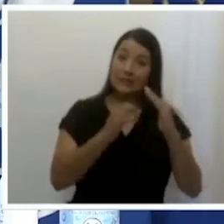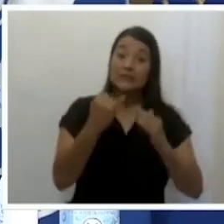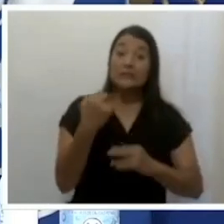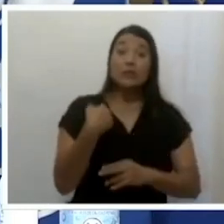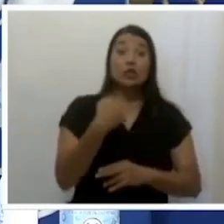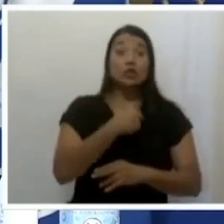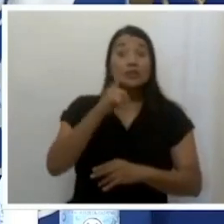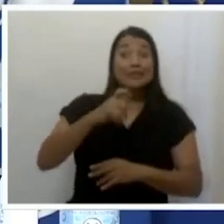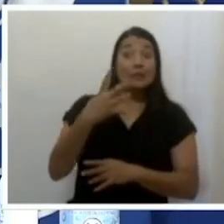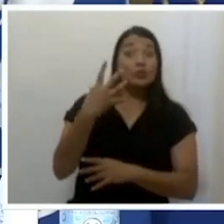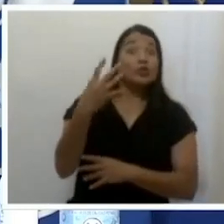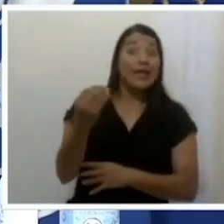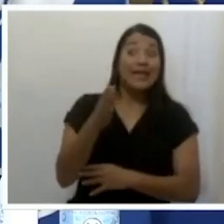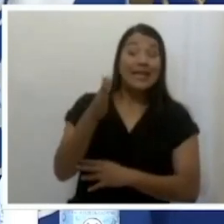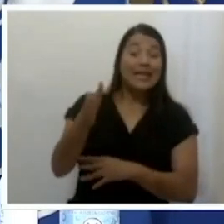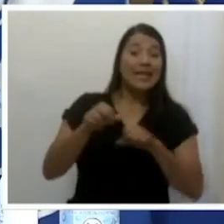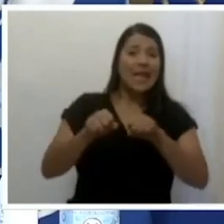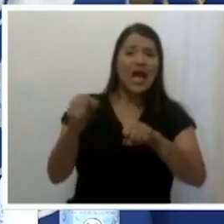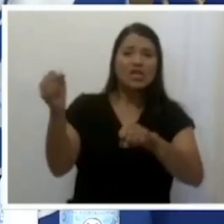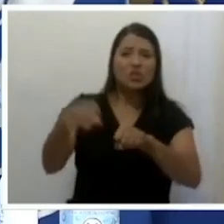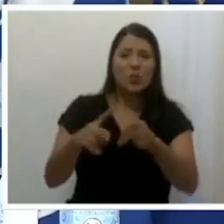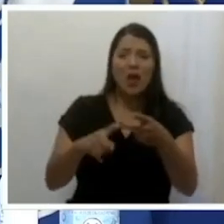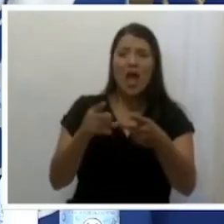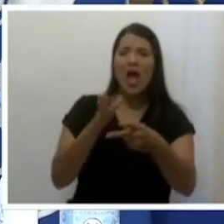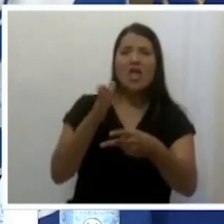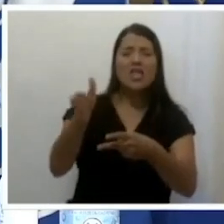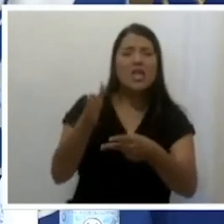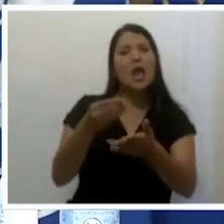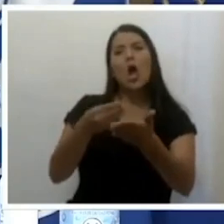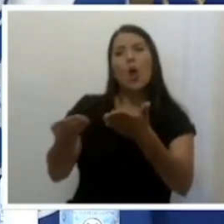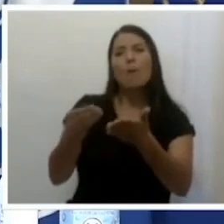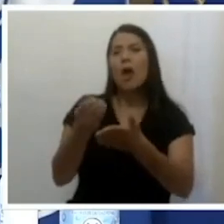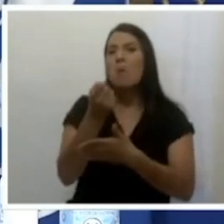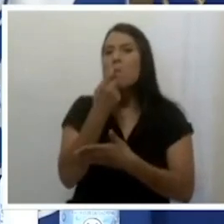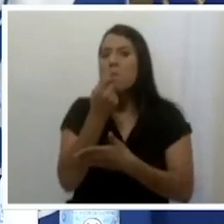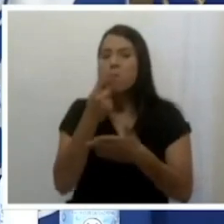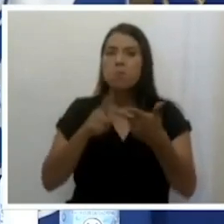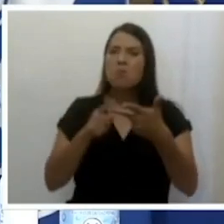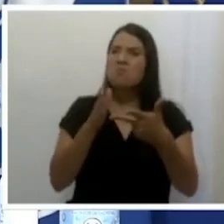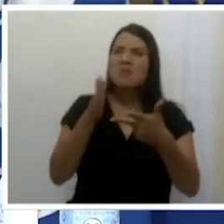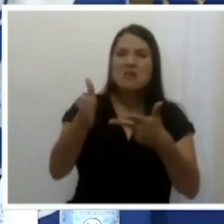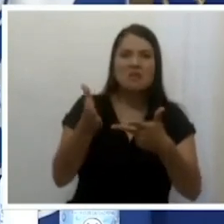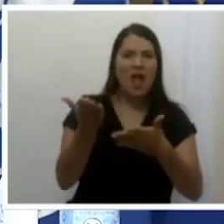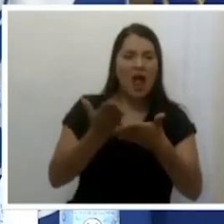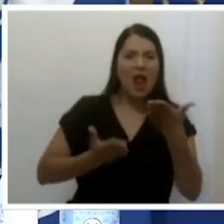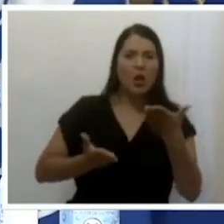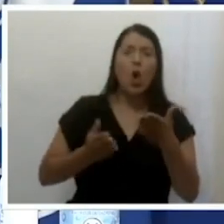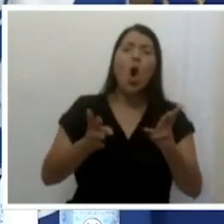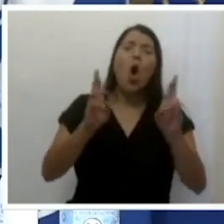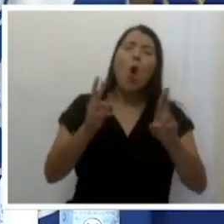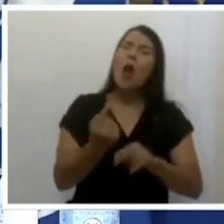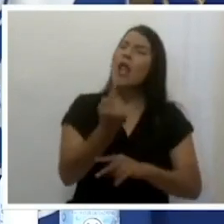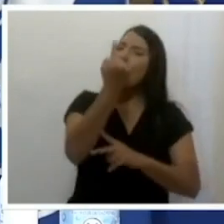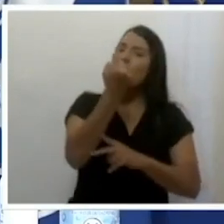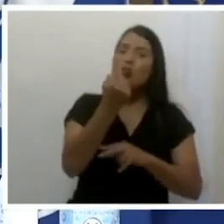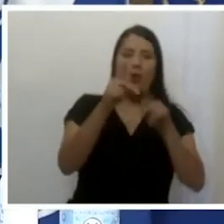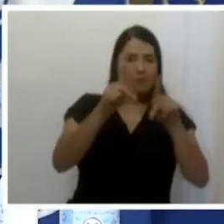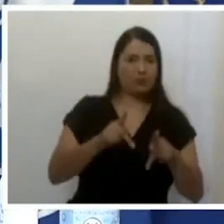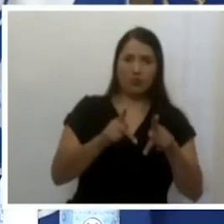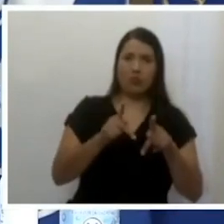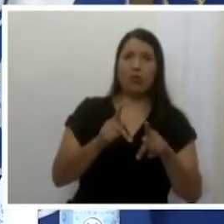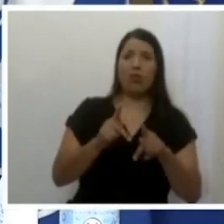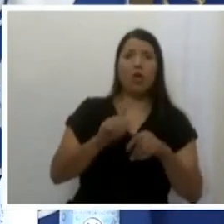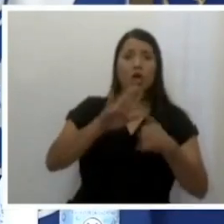que salir para ir al supermercado, para ir a una farmacia, para ir a hacer algún mandado, ojalá lo pueda hacer solo una persona con equipo